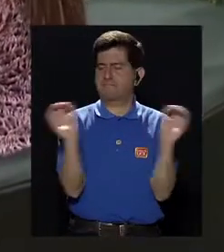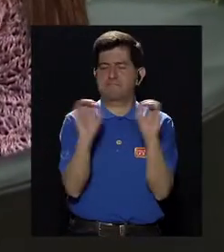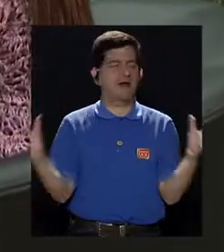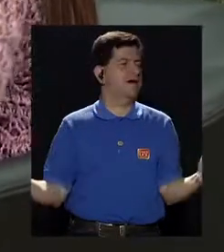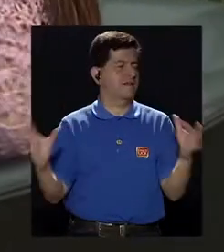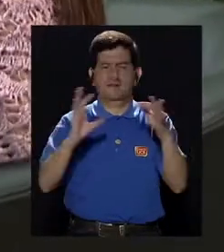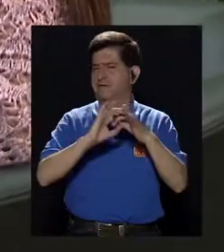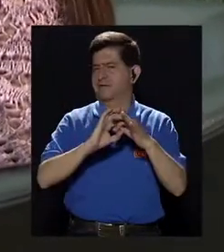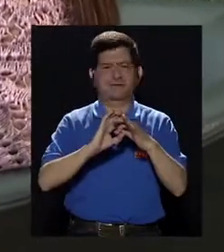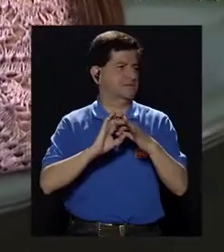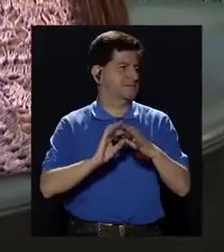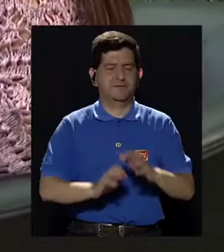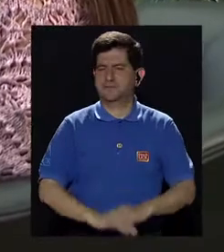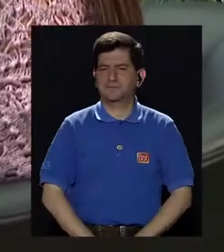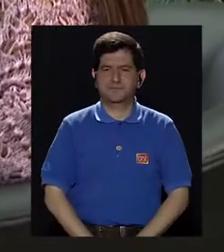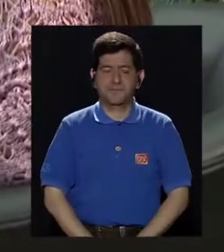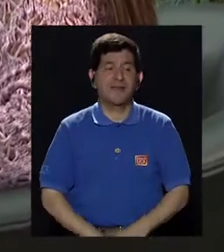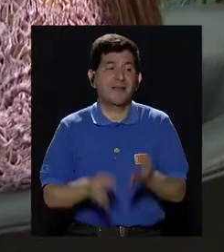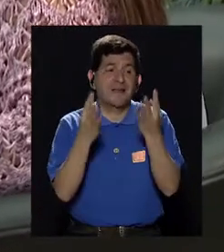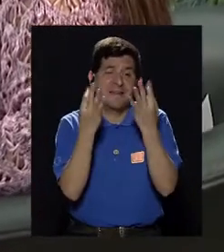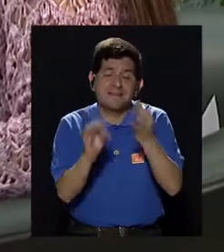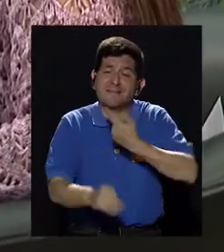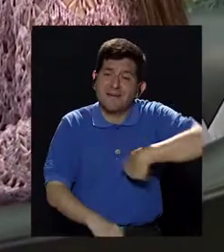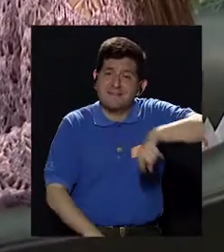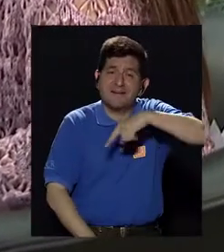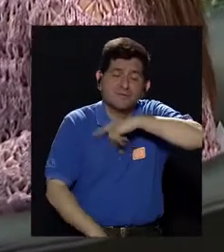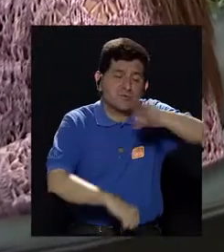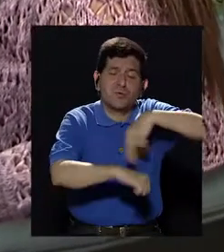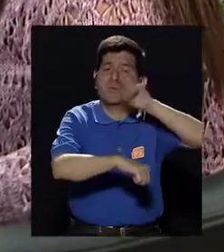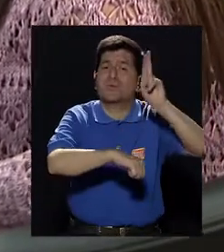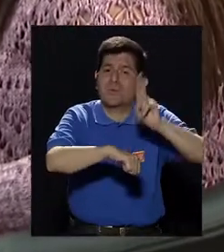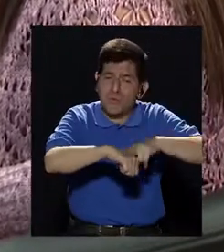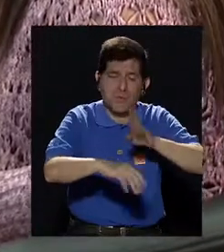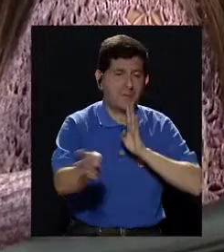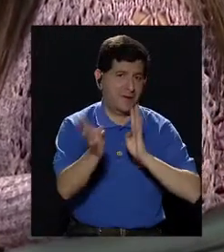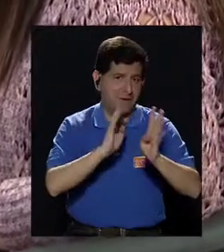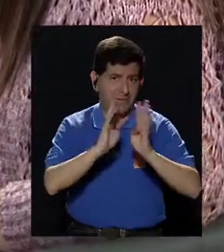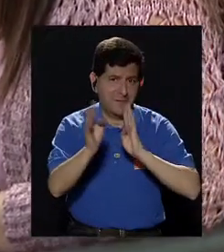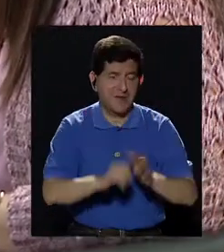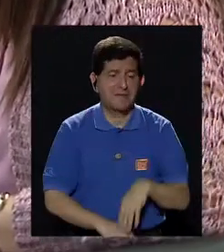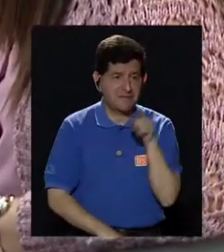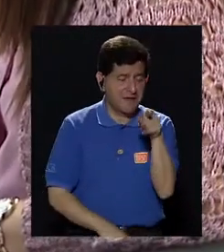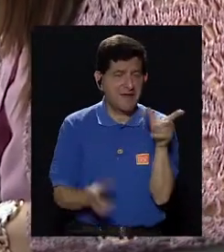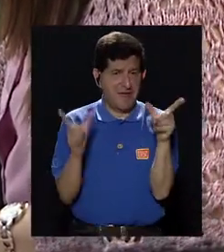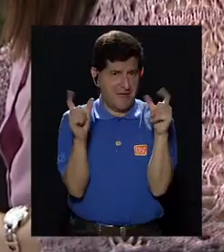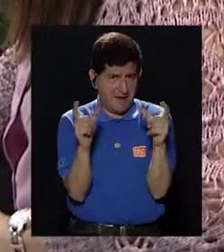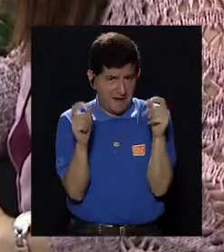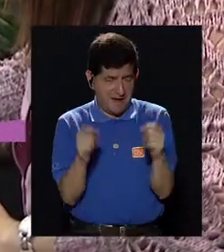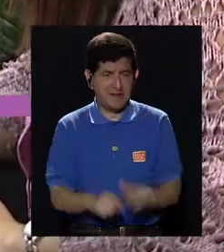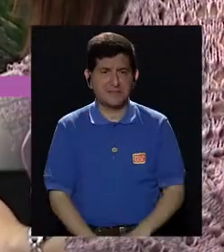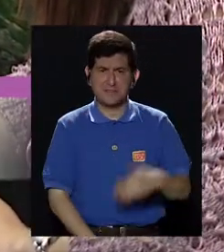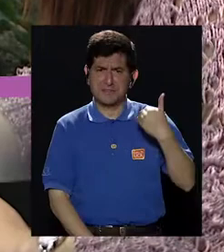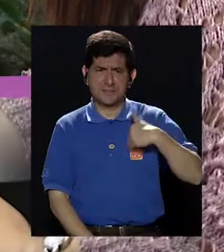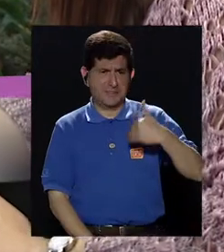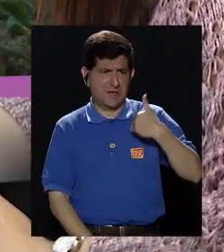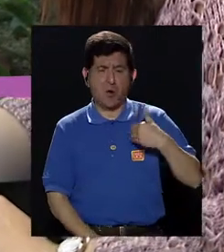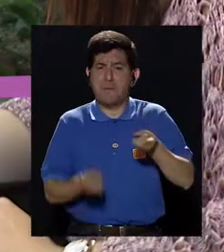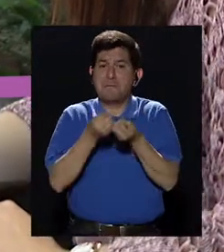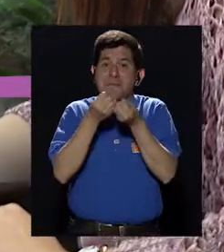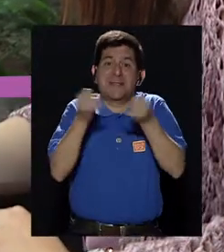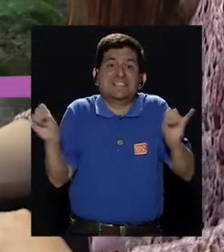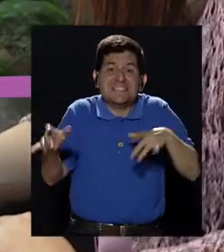relación en ese aspecto y como le decía, lo que pretendemos y lo que normalmente hablamos acerca del cáncer de próstata es del hombre totalmente